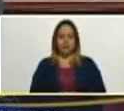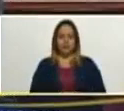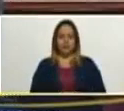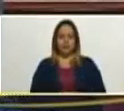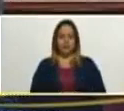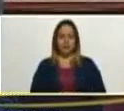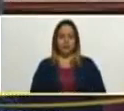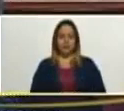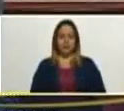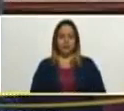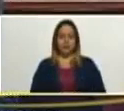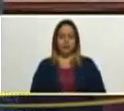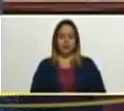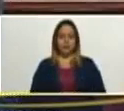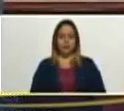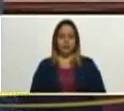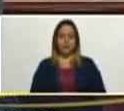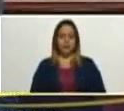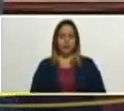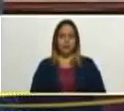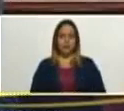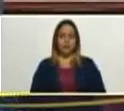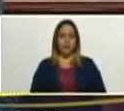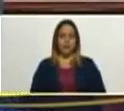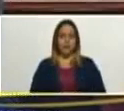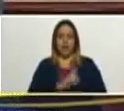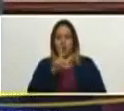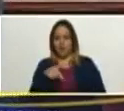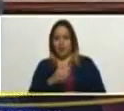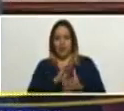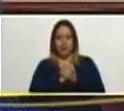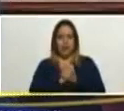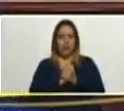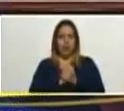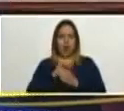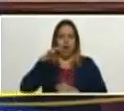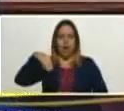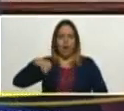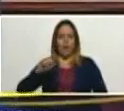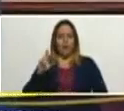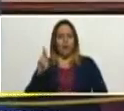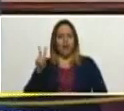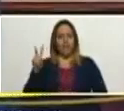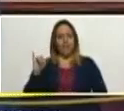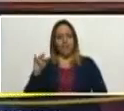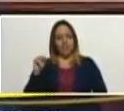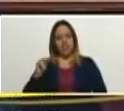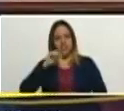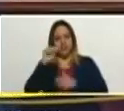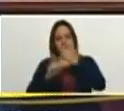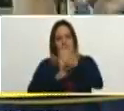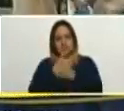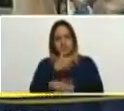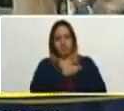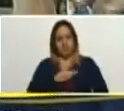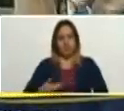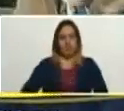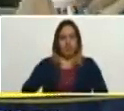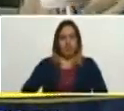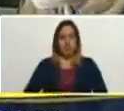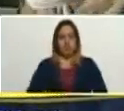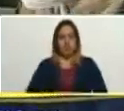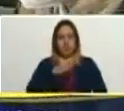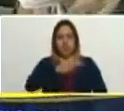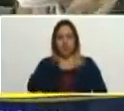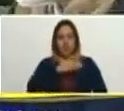el compañero Mervis Maldonado, Vicepresidente del